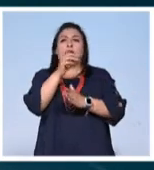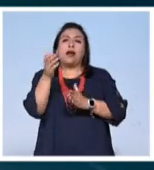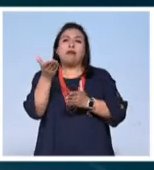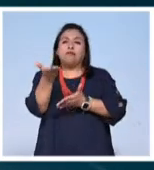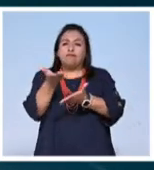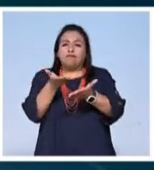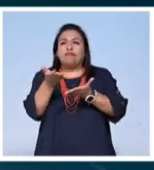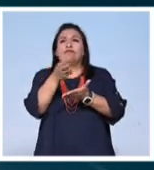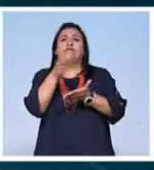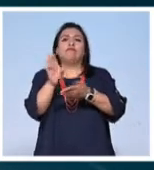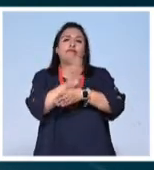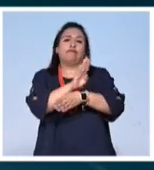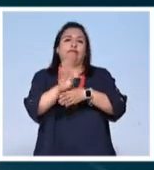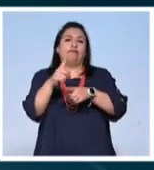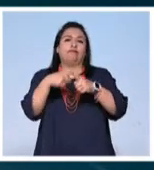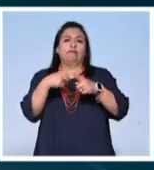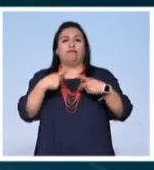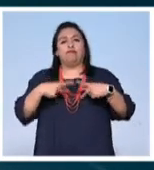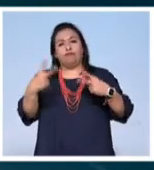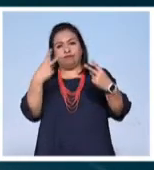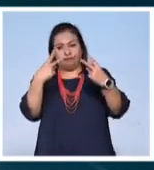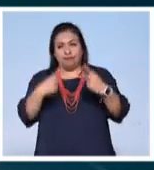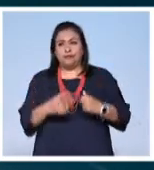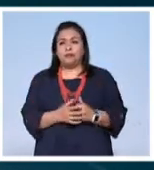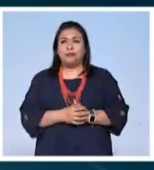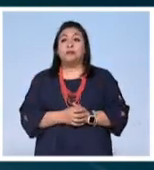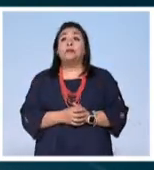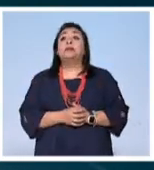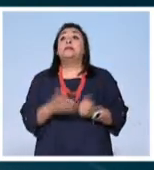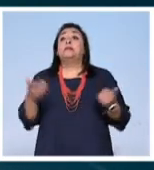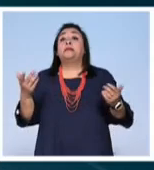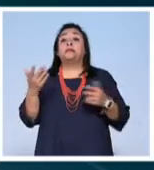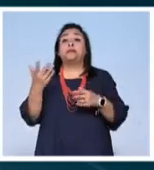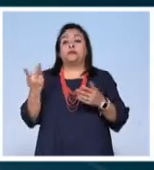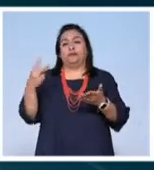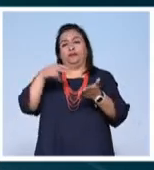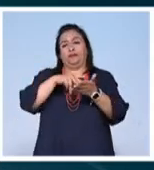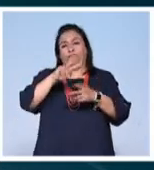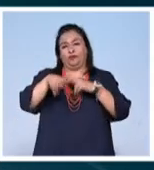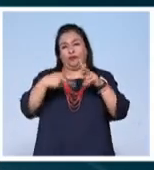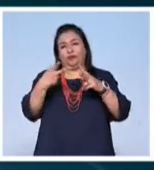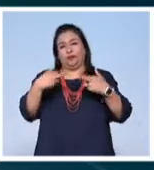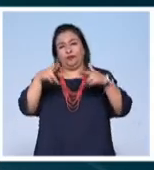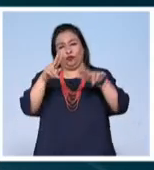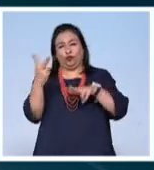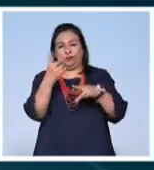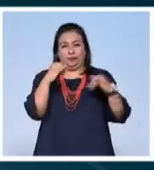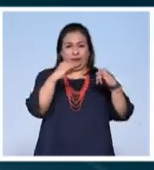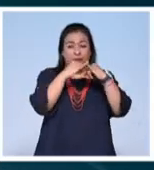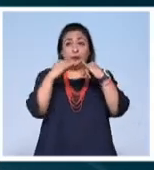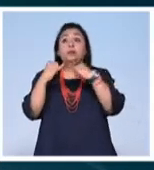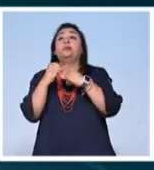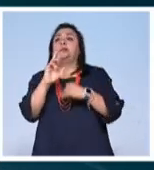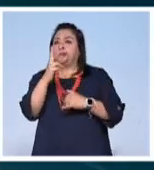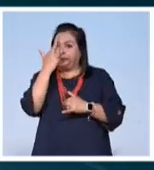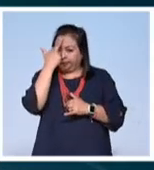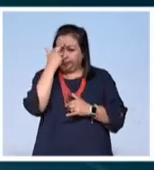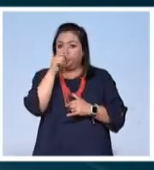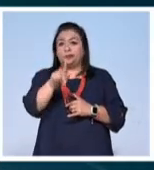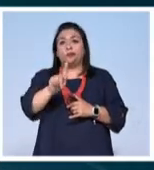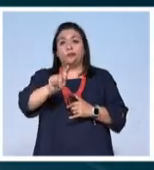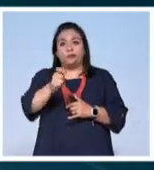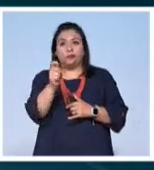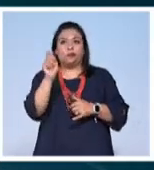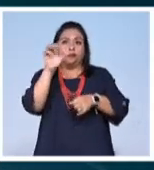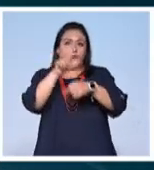cooperación en beneficio de las audiencias. En presencia de los representantes de ambas instituciones, se recordó que el Canal